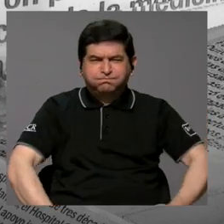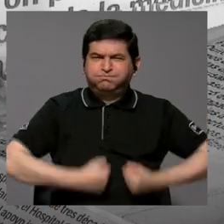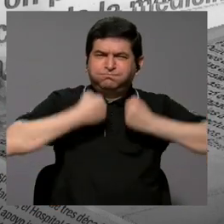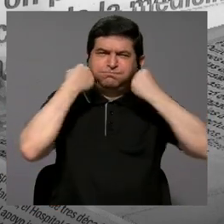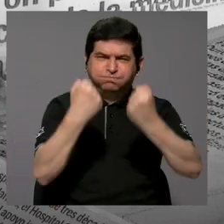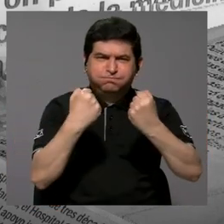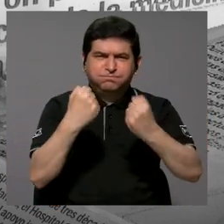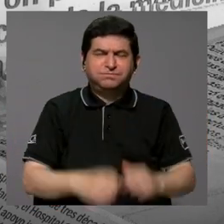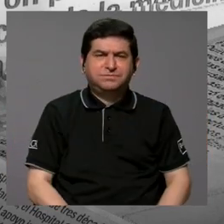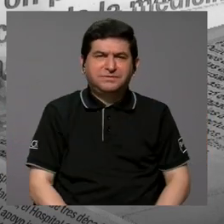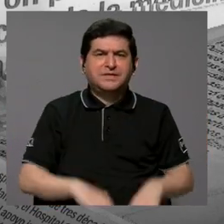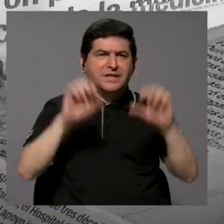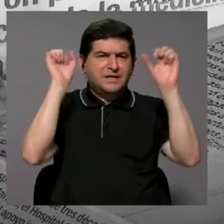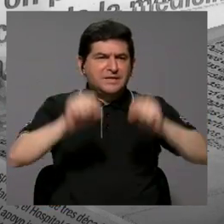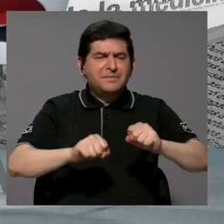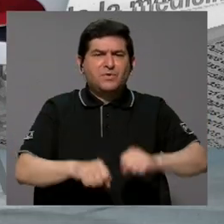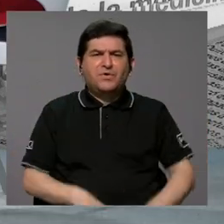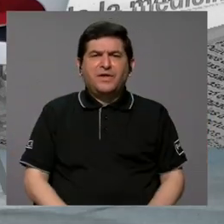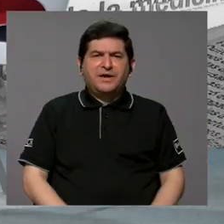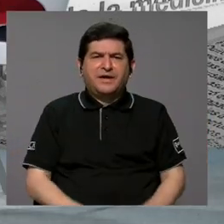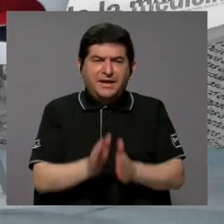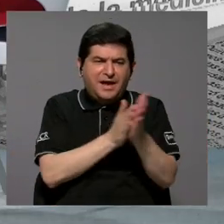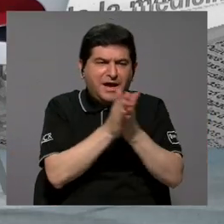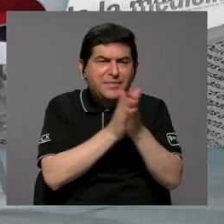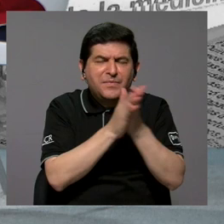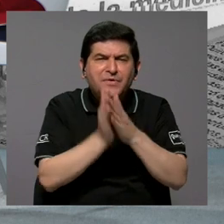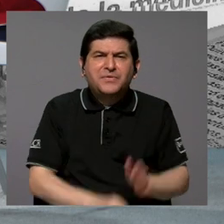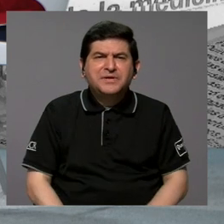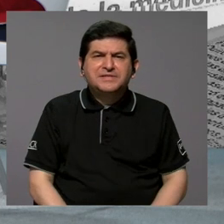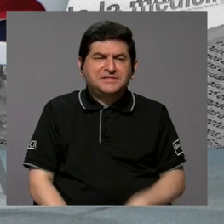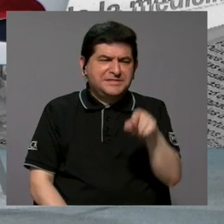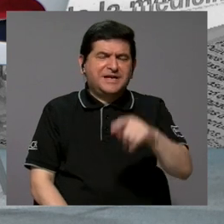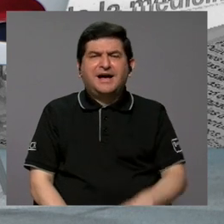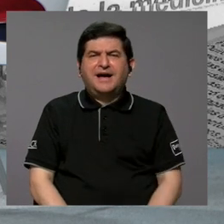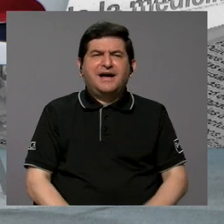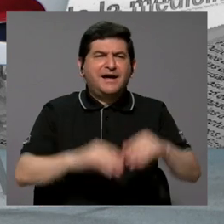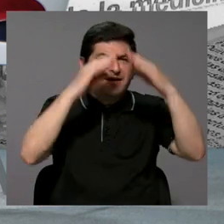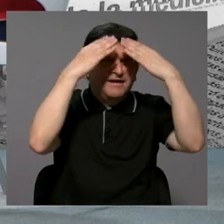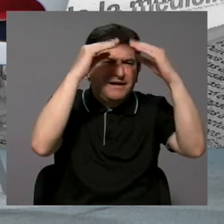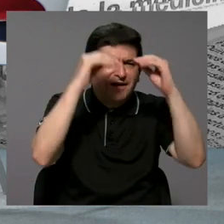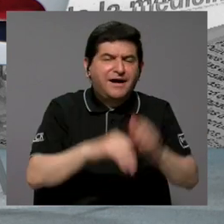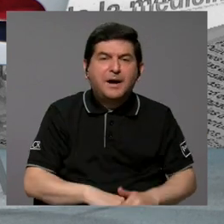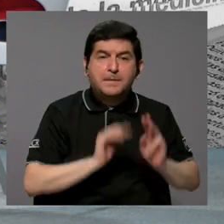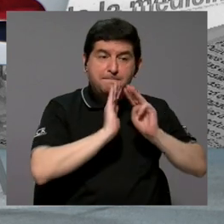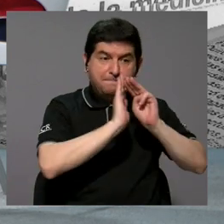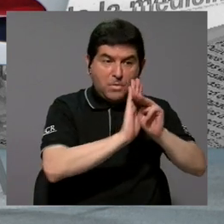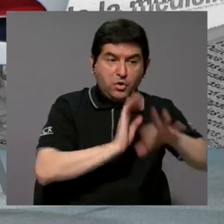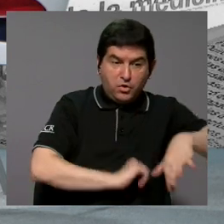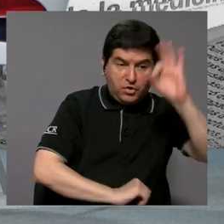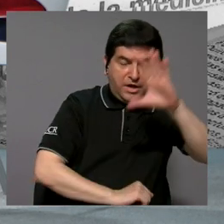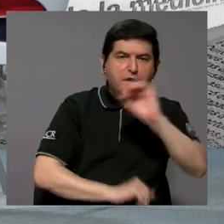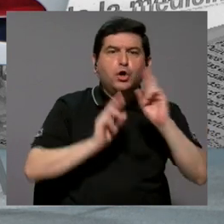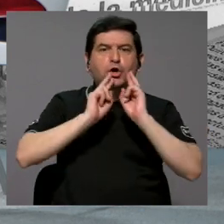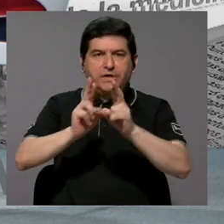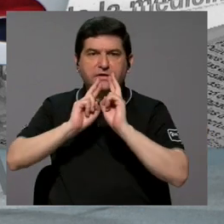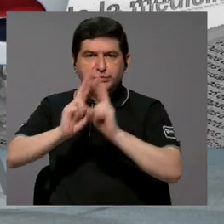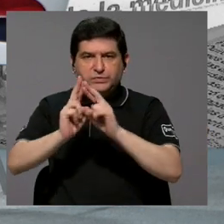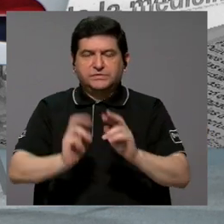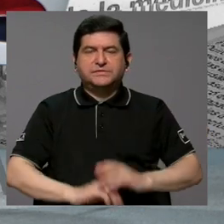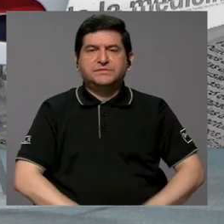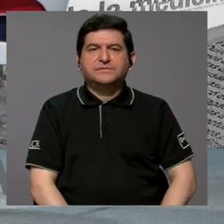robusto de lo que es la extracción de datos, la selección del modelo y previamente los resultados.